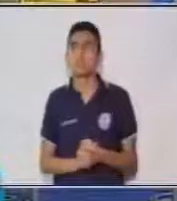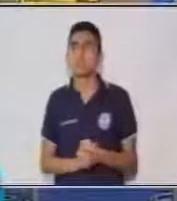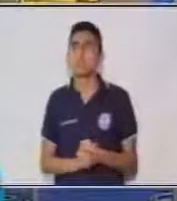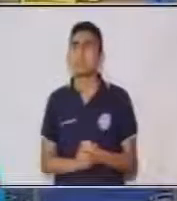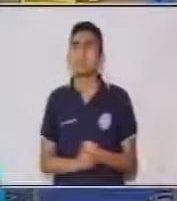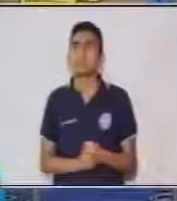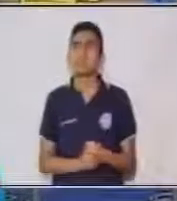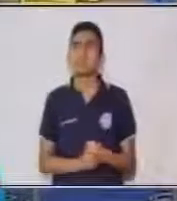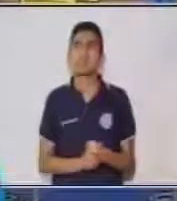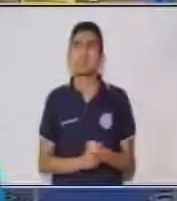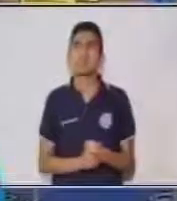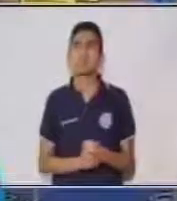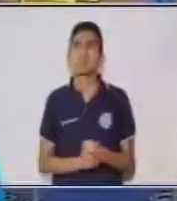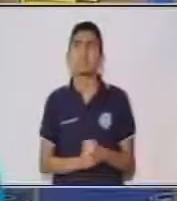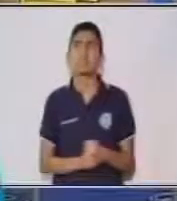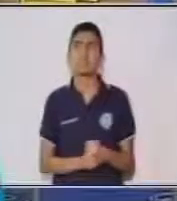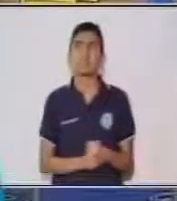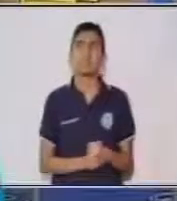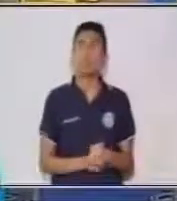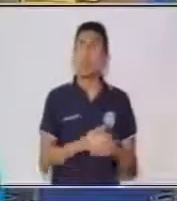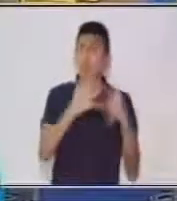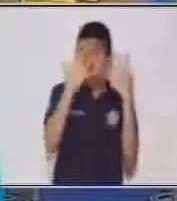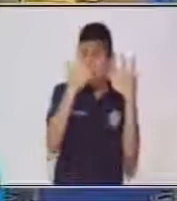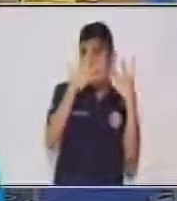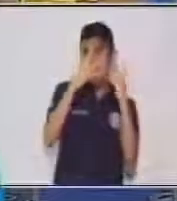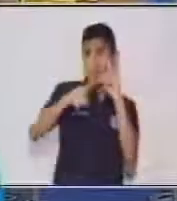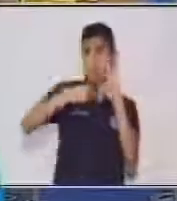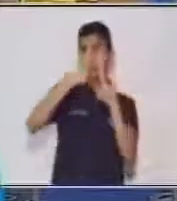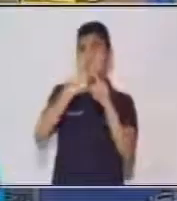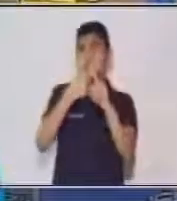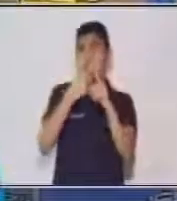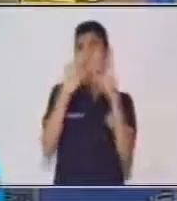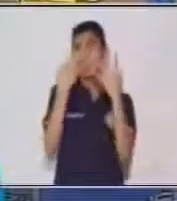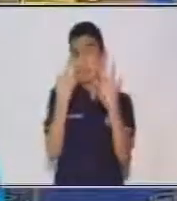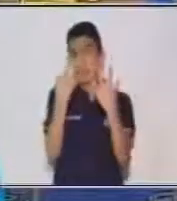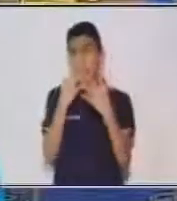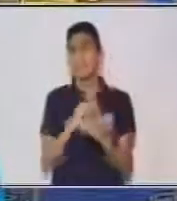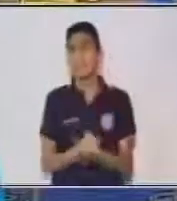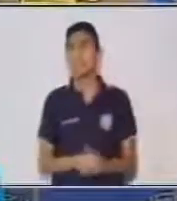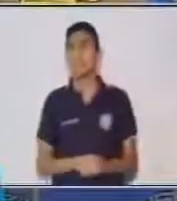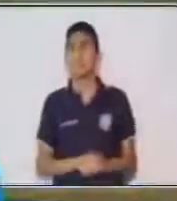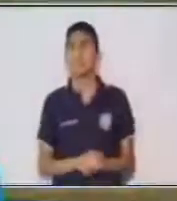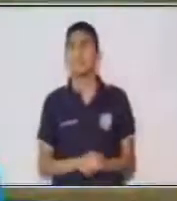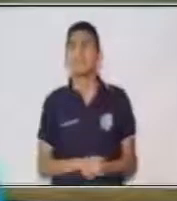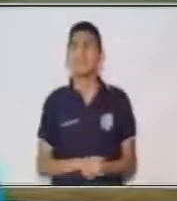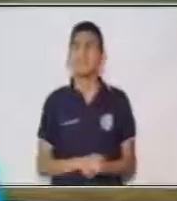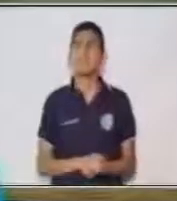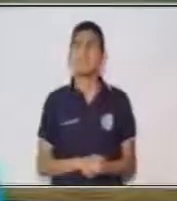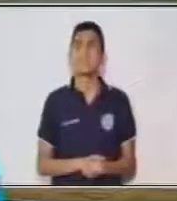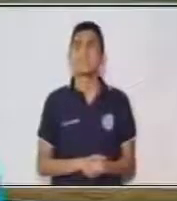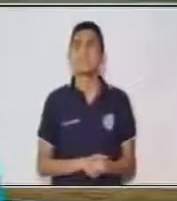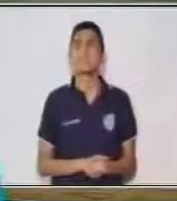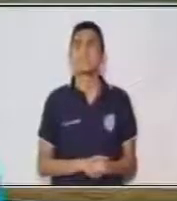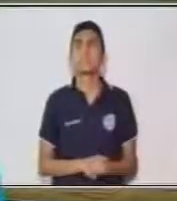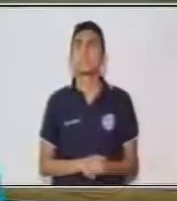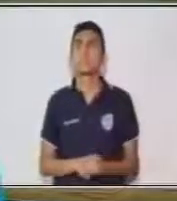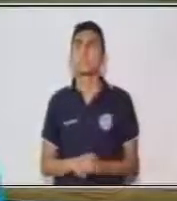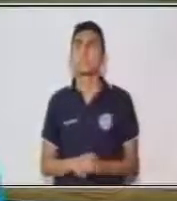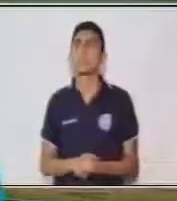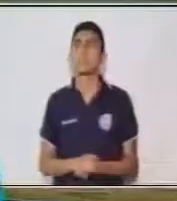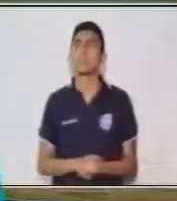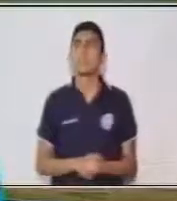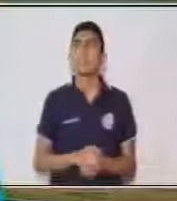vamos a obtener diez. Diez más tres, ¿qué vamos a obtener? Muy bien.